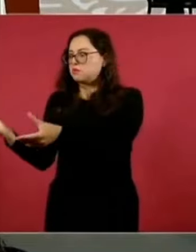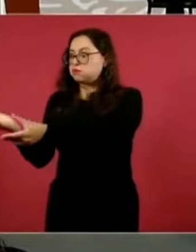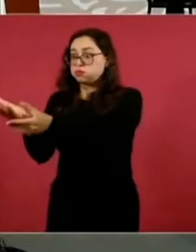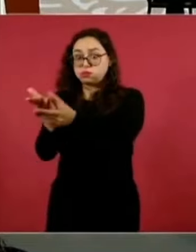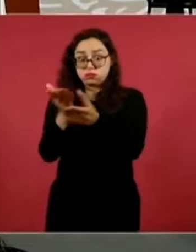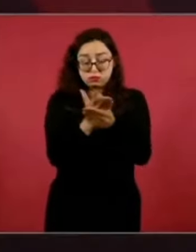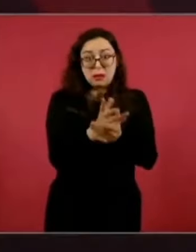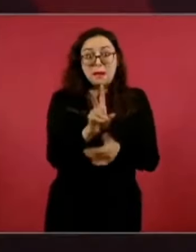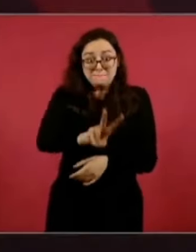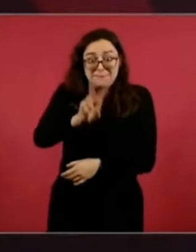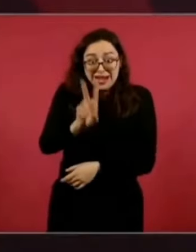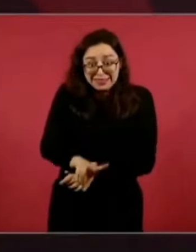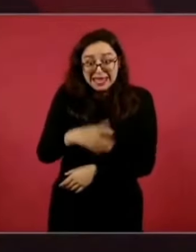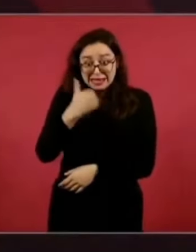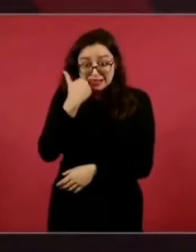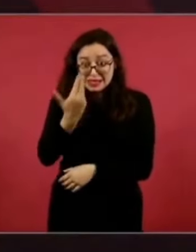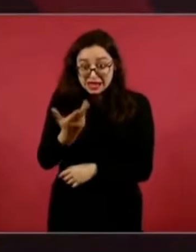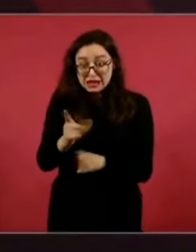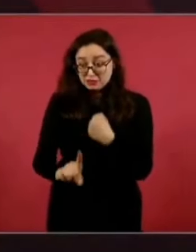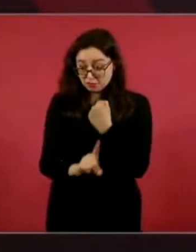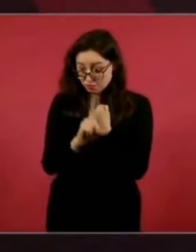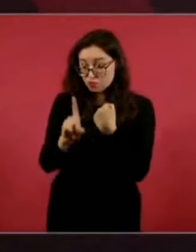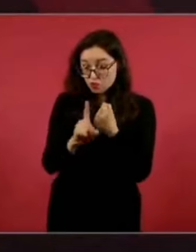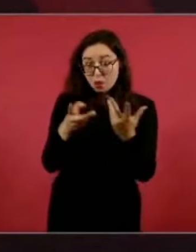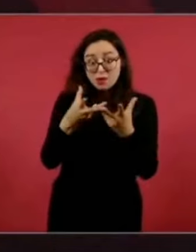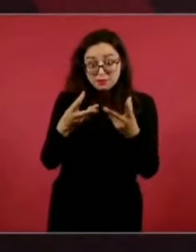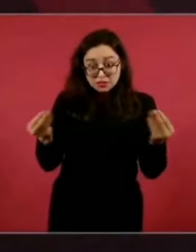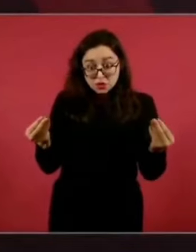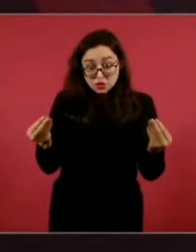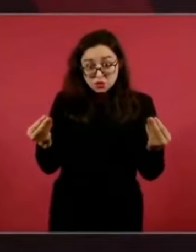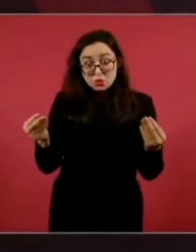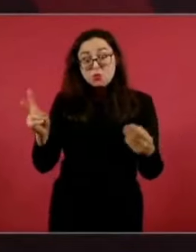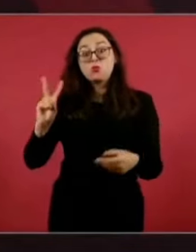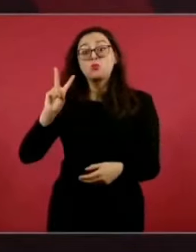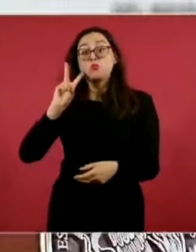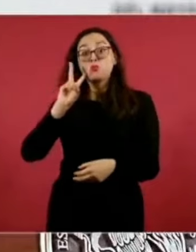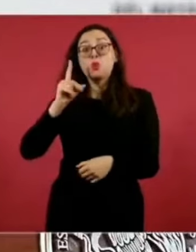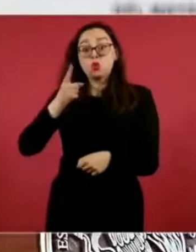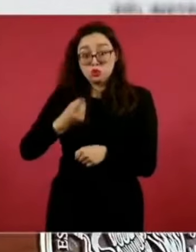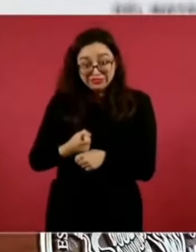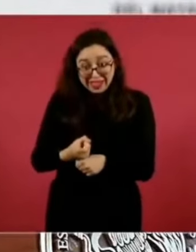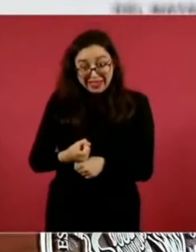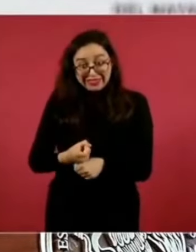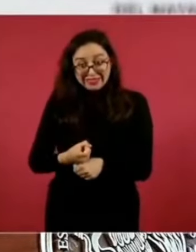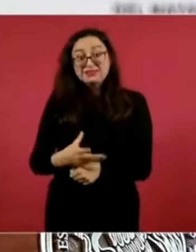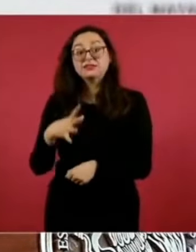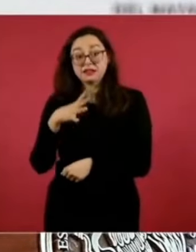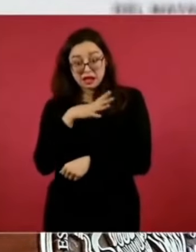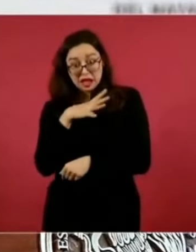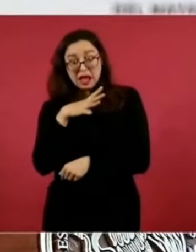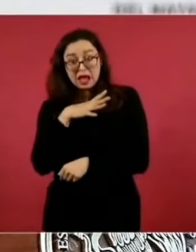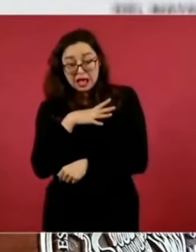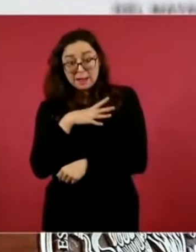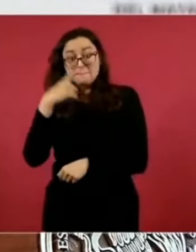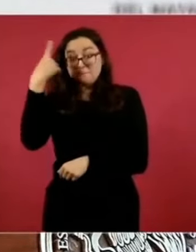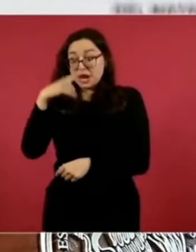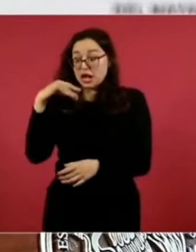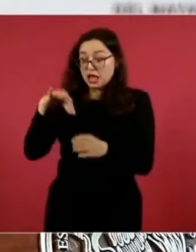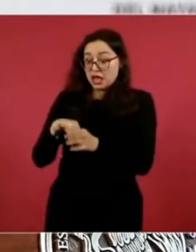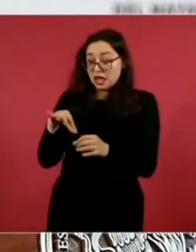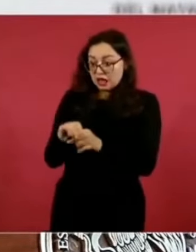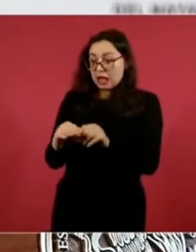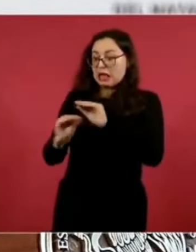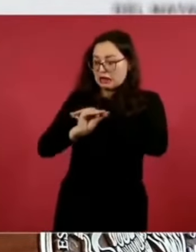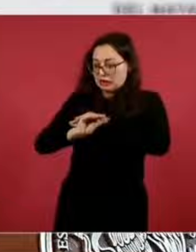de aclarar las cosas y que se respete el